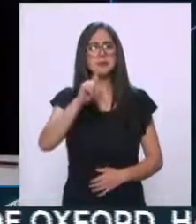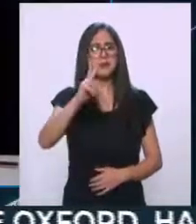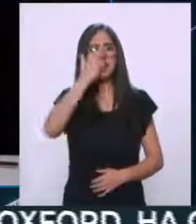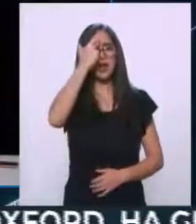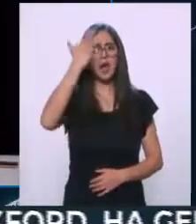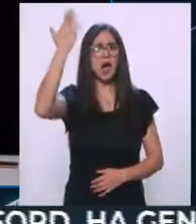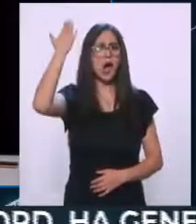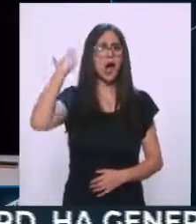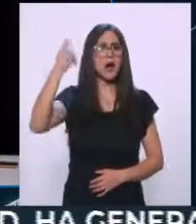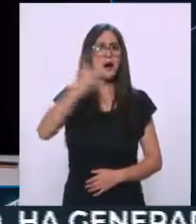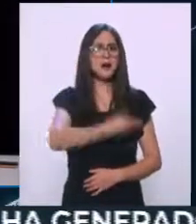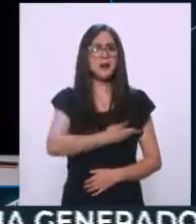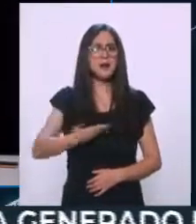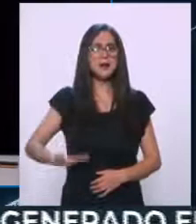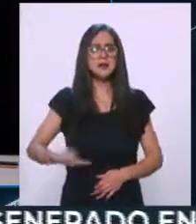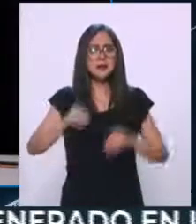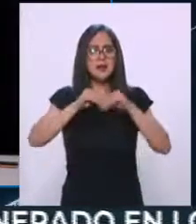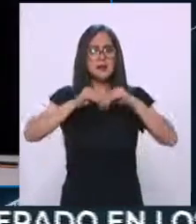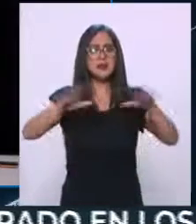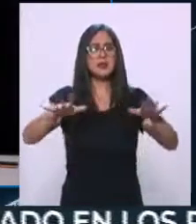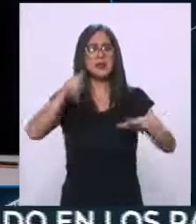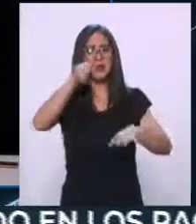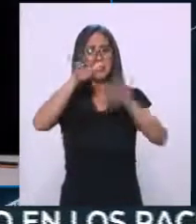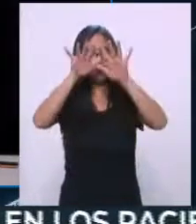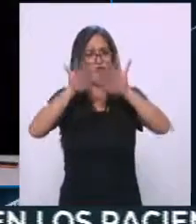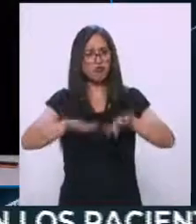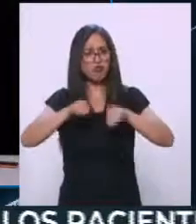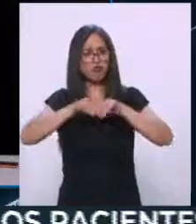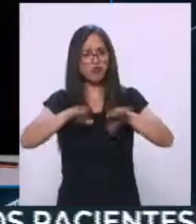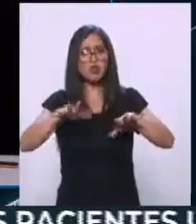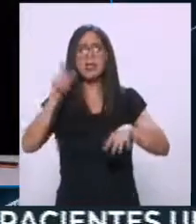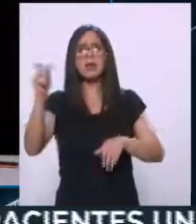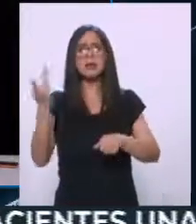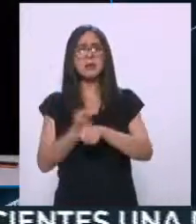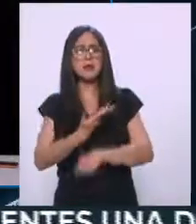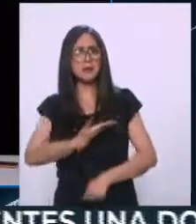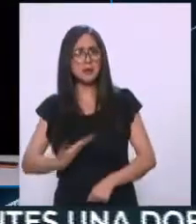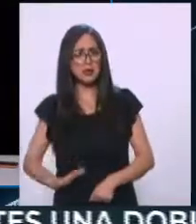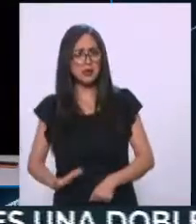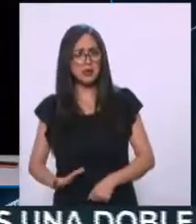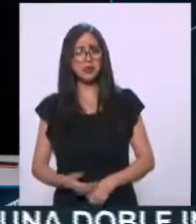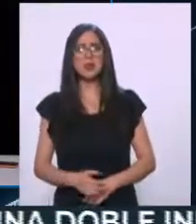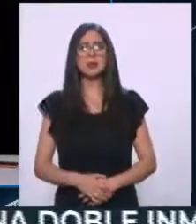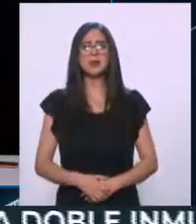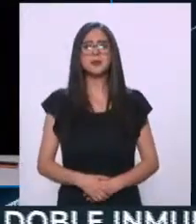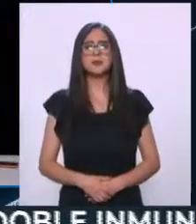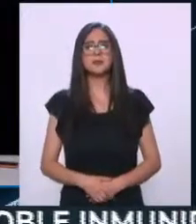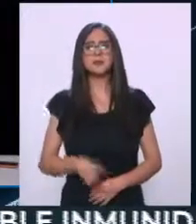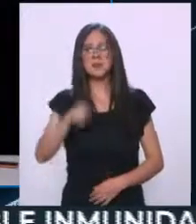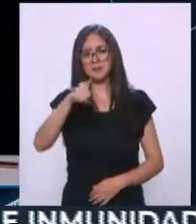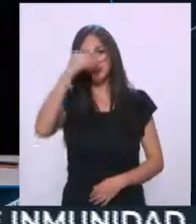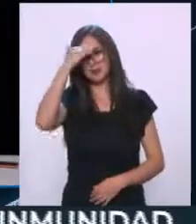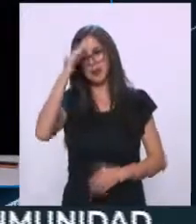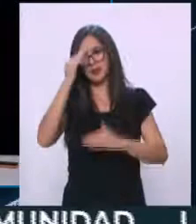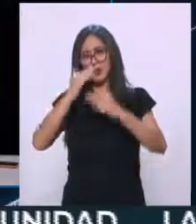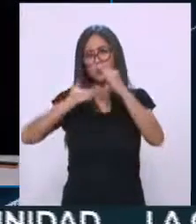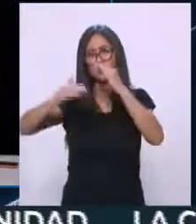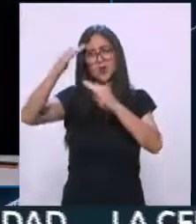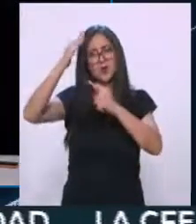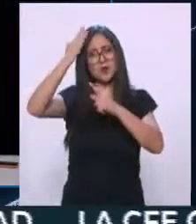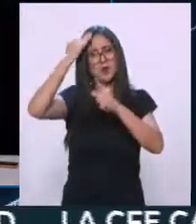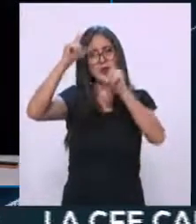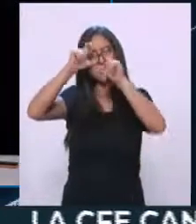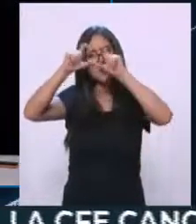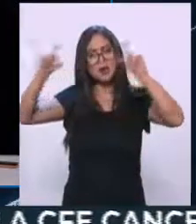presidente con la carta que publica? Sí, se generaron no solamente este training topic que se llama Este gobierno acabó,